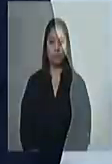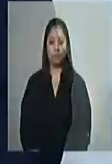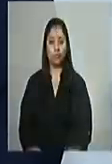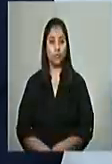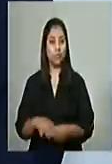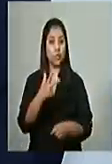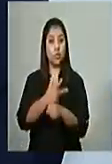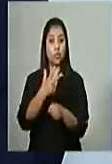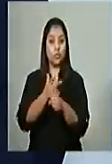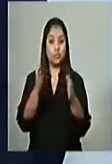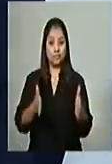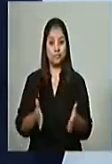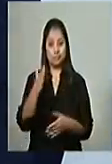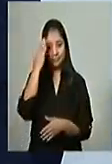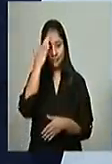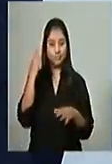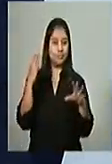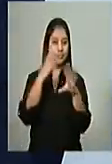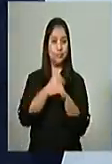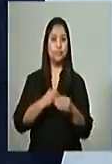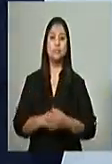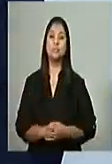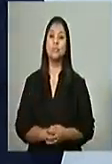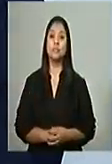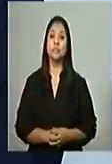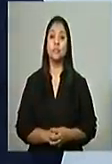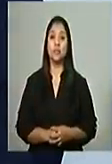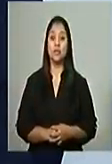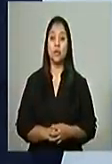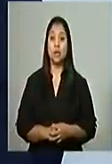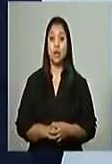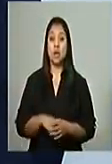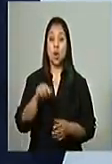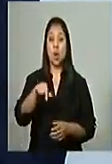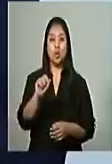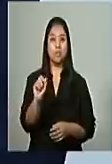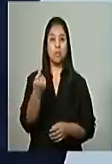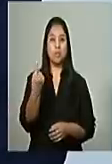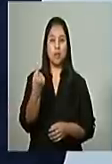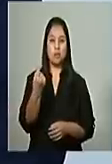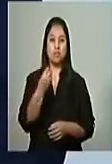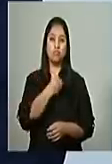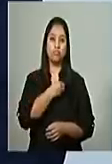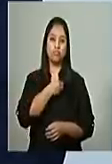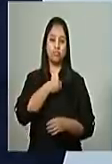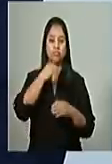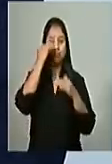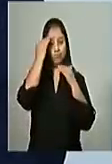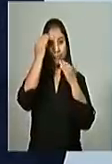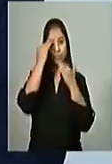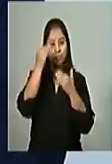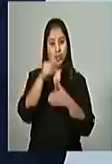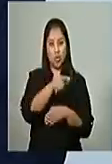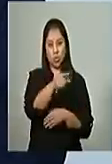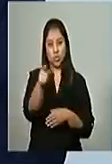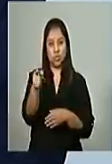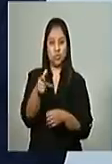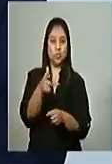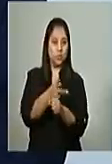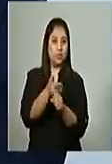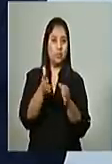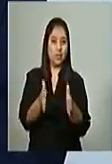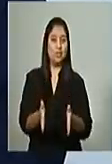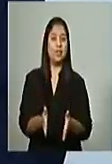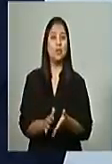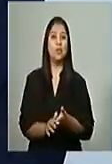Estimados conciudadanos, muy buenas noches. Lo primero de todo, quiero agradecerles a ustedes, guatemaltecos.